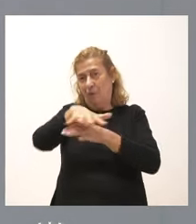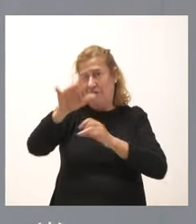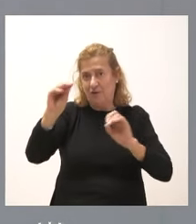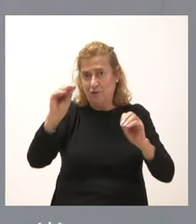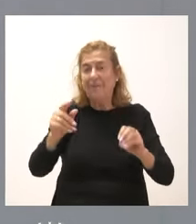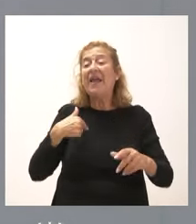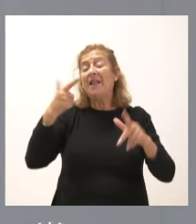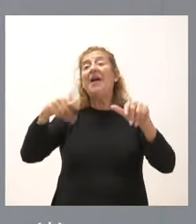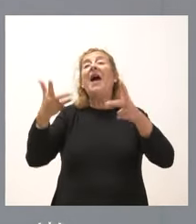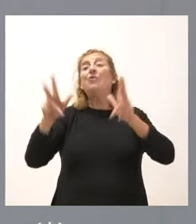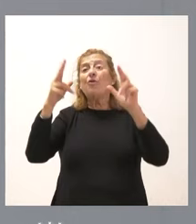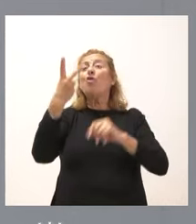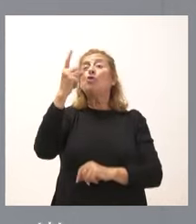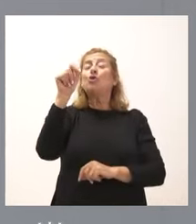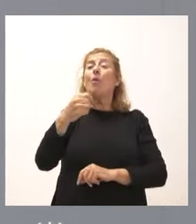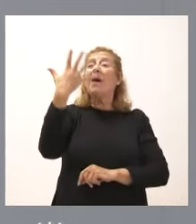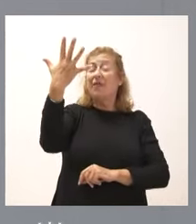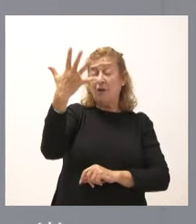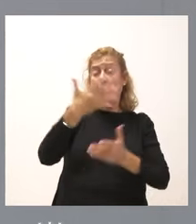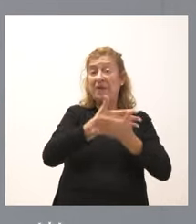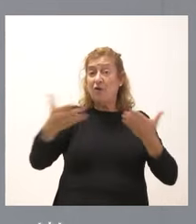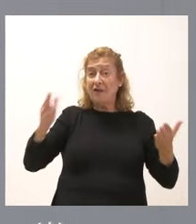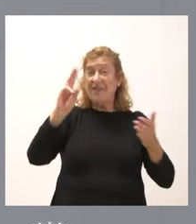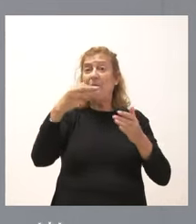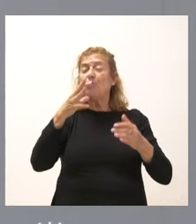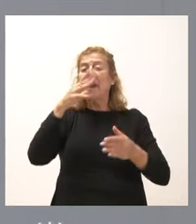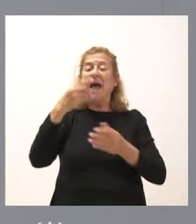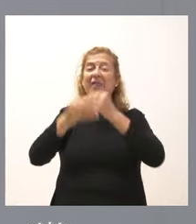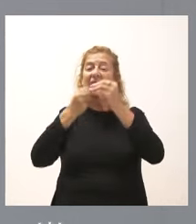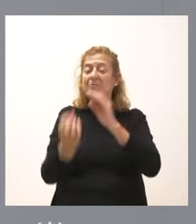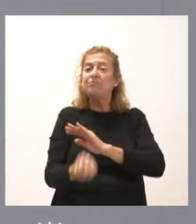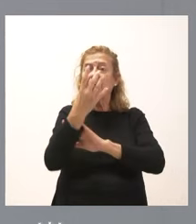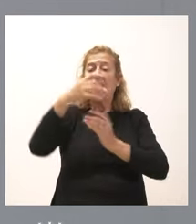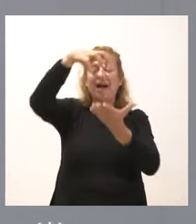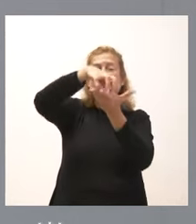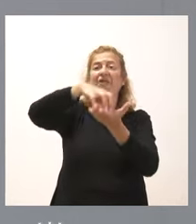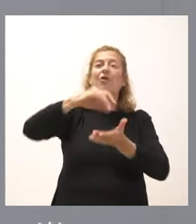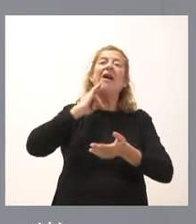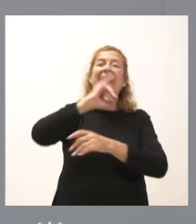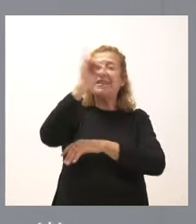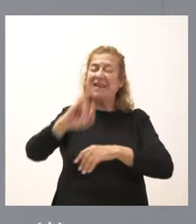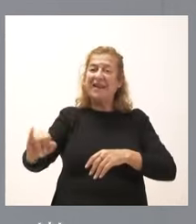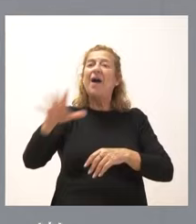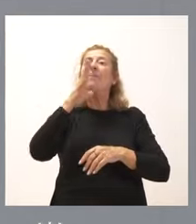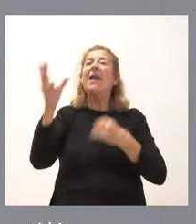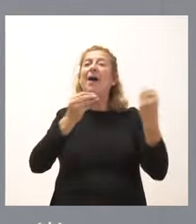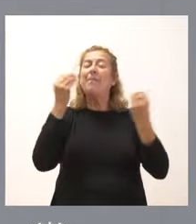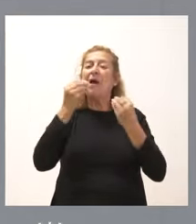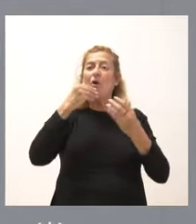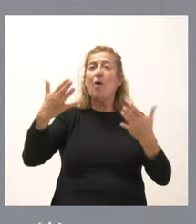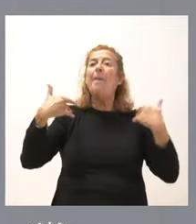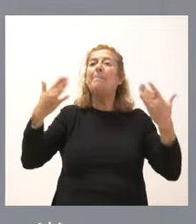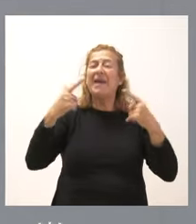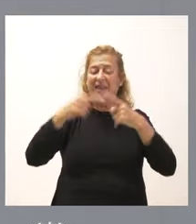,5 millones de euros para la construcción de una subestación eléctrica para mejorar el suministro del parque de proveedores de la